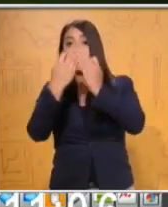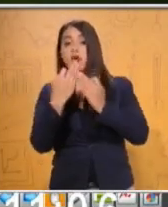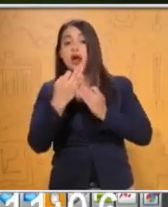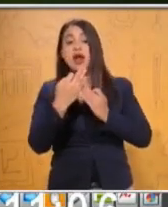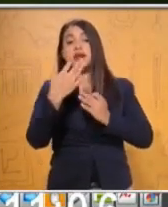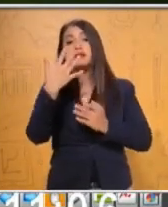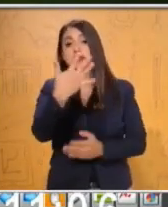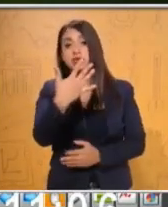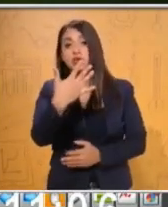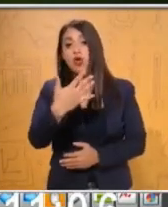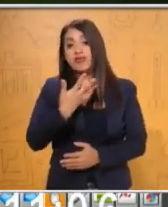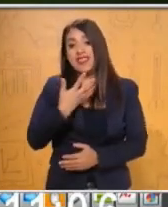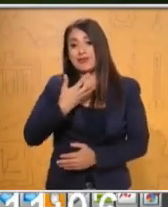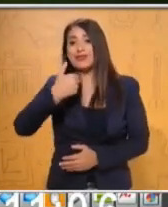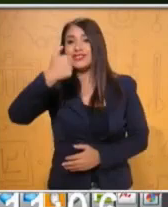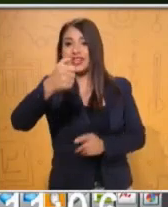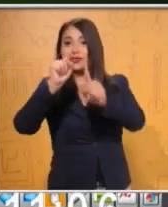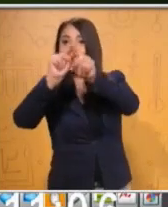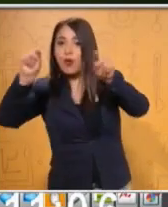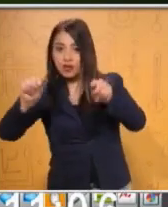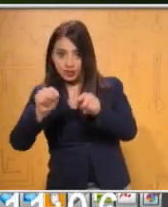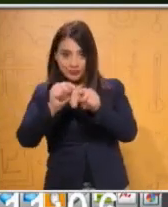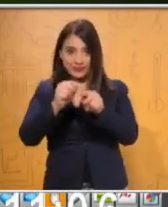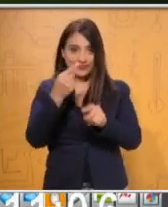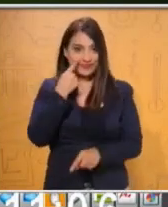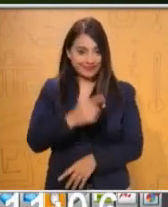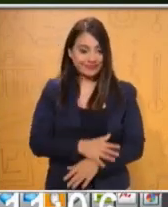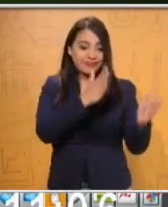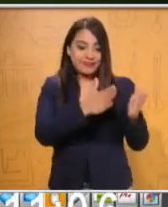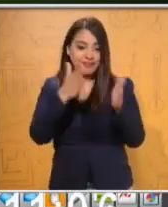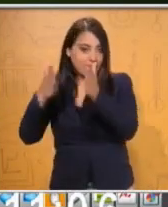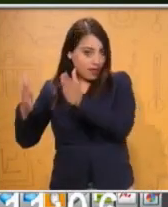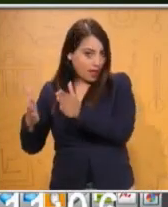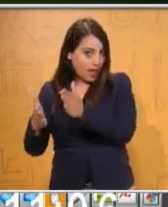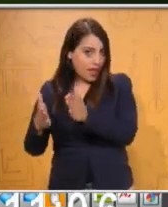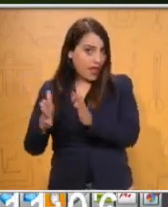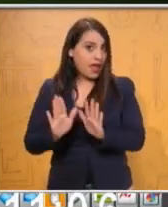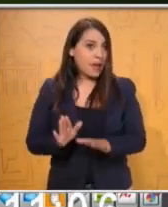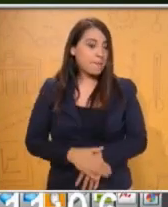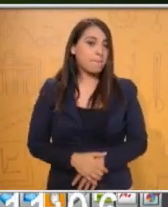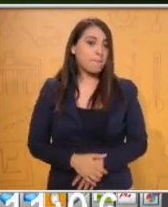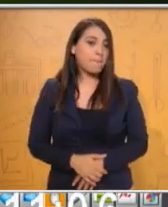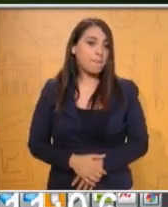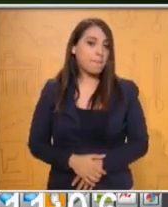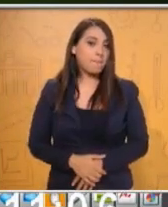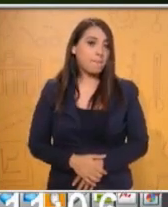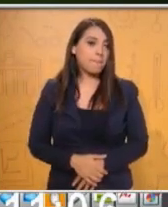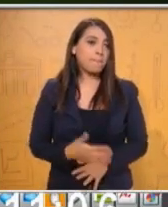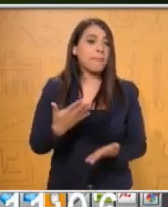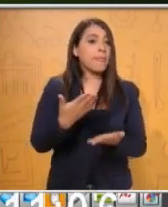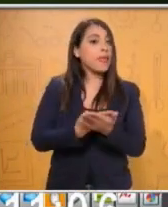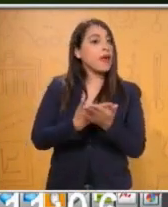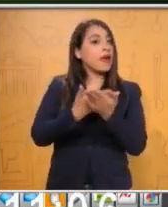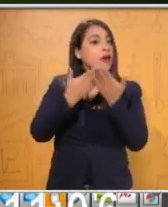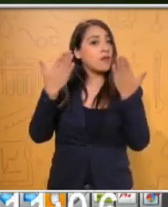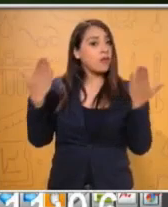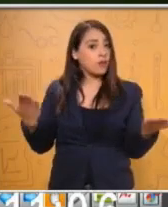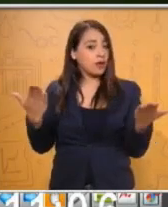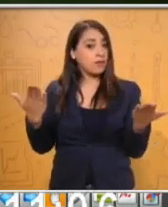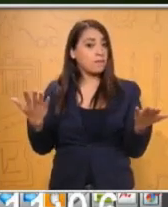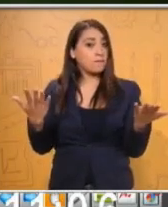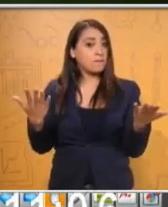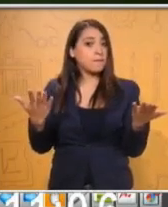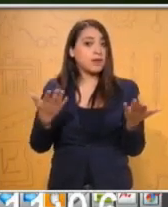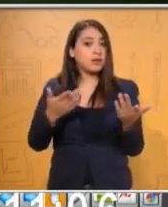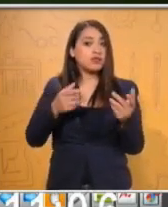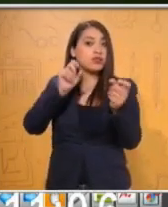Vamos a continuar. Ahora cambia, en vez de una figura geométrica vamos a tener flechas y también es